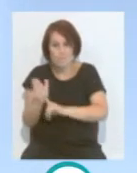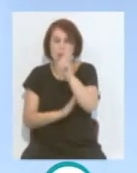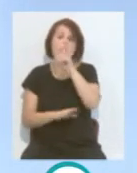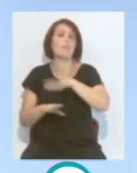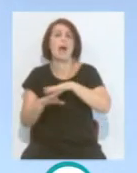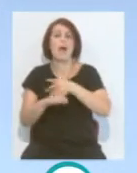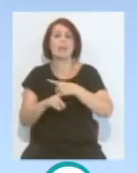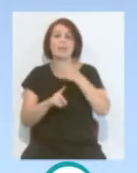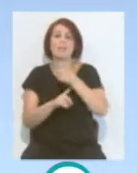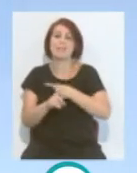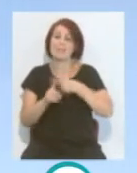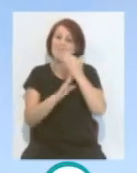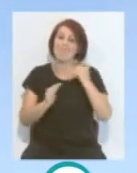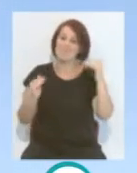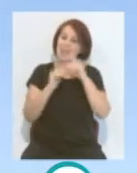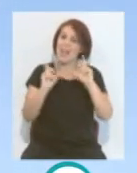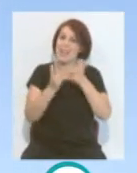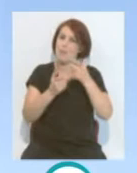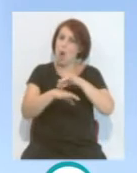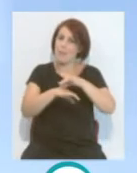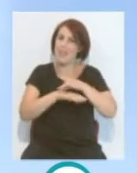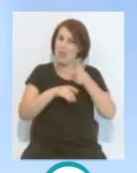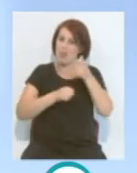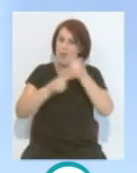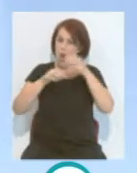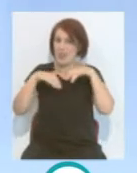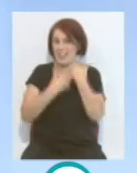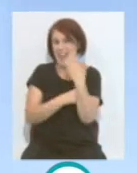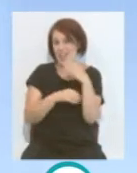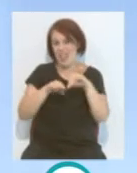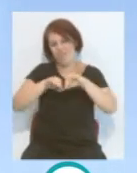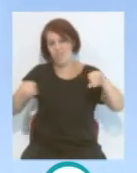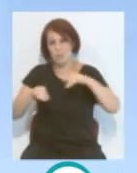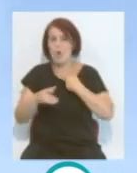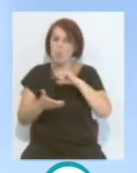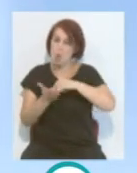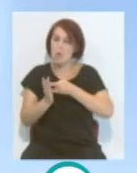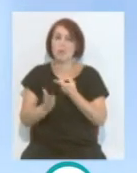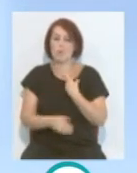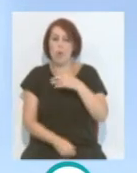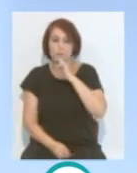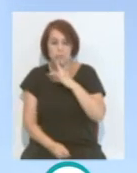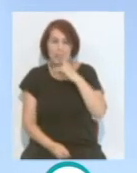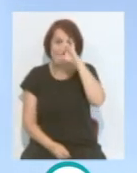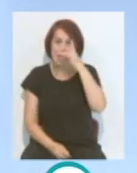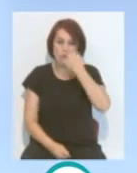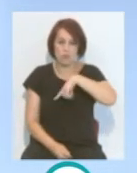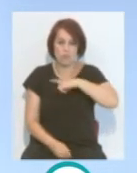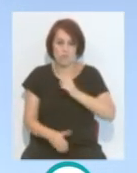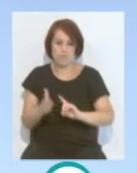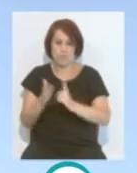los niveles de los equipos que van a ser invitados. Yo estoy muy contento con ese proyecto, con esa idea. Creo que nos sitúa como pioneros